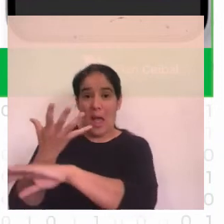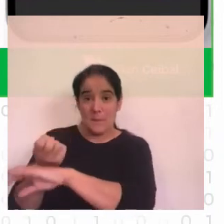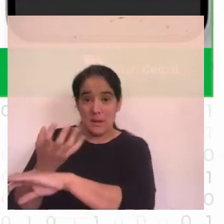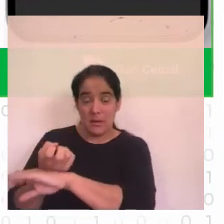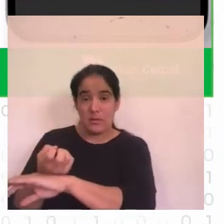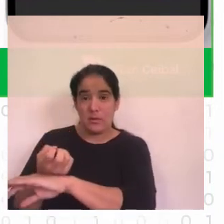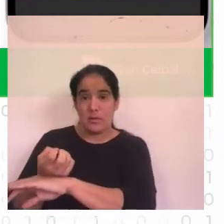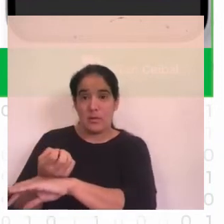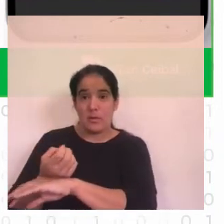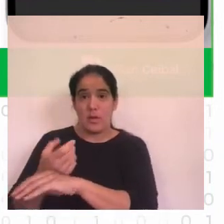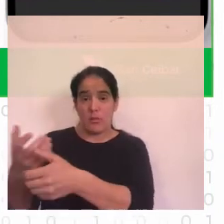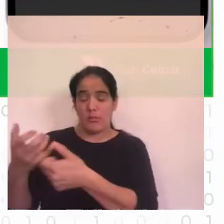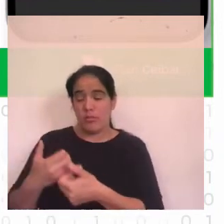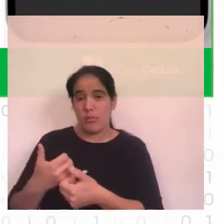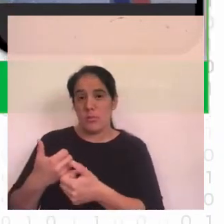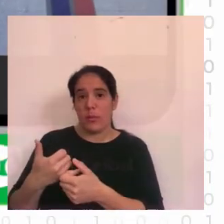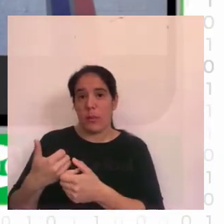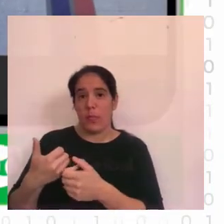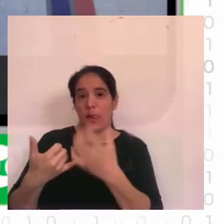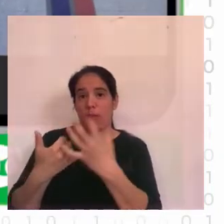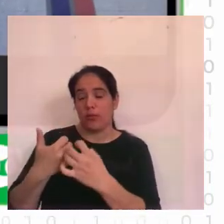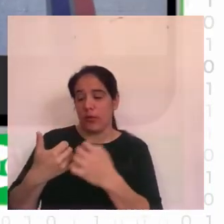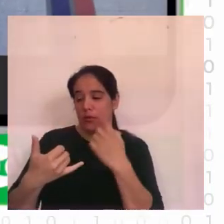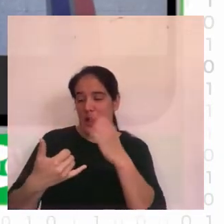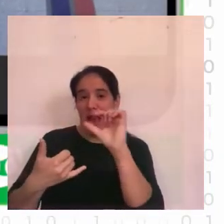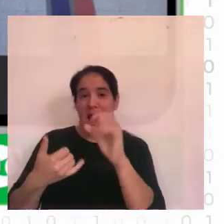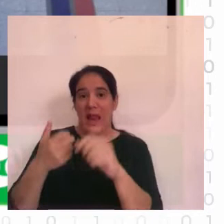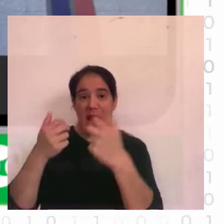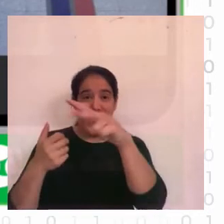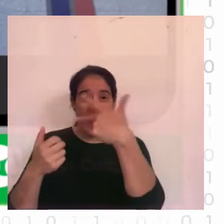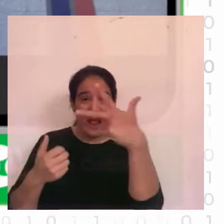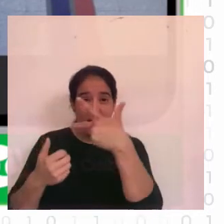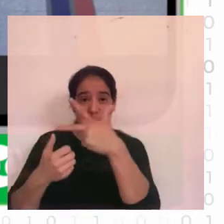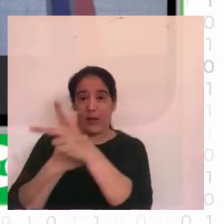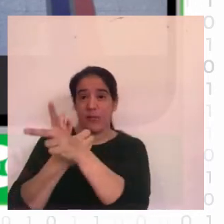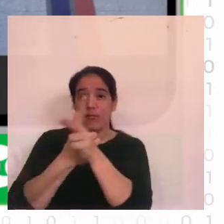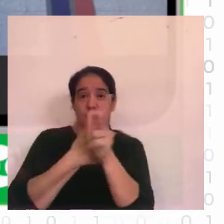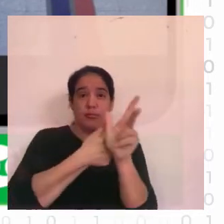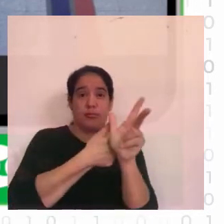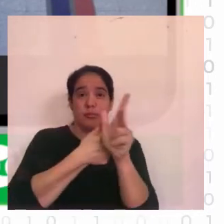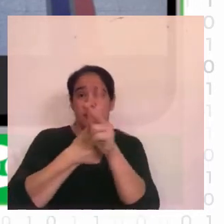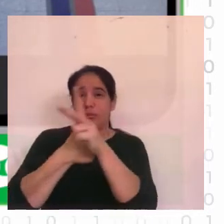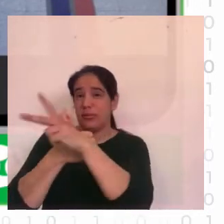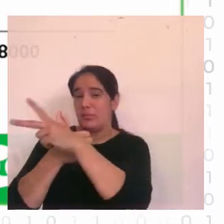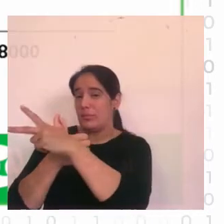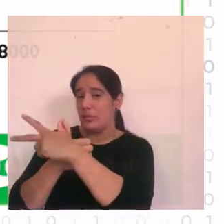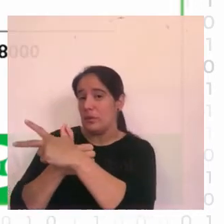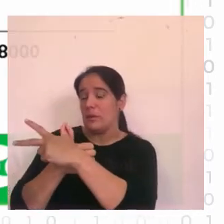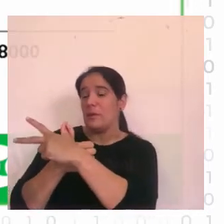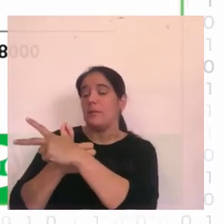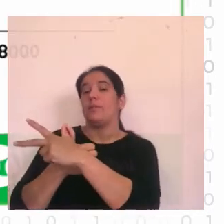entonces Indoreidel lo que hacía era usando la cámara del celular detectaba la imagen aplicaba el algoritmo